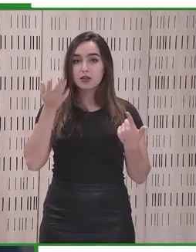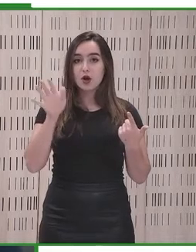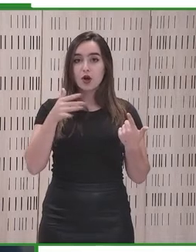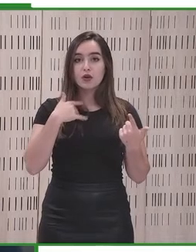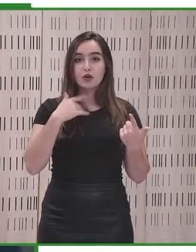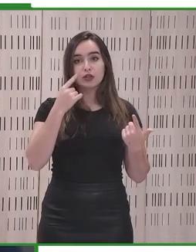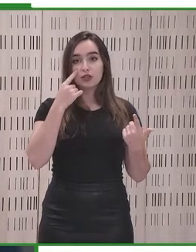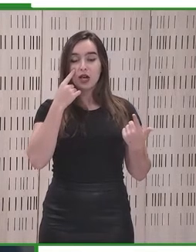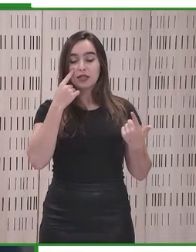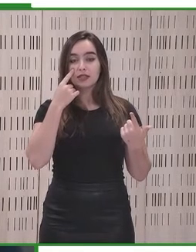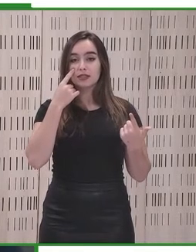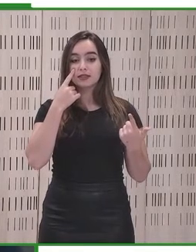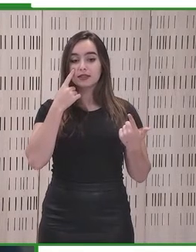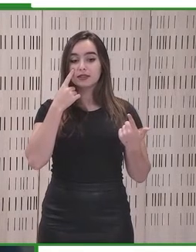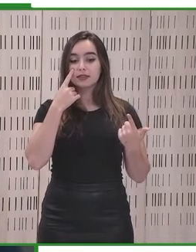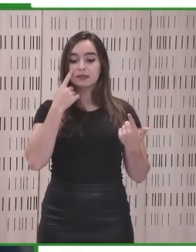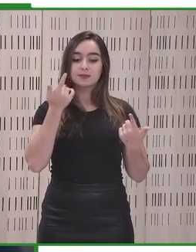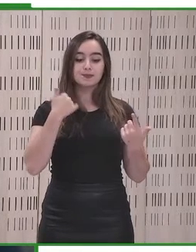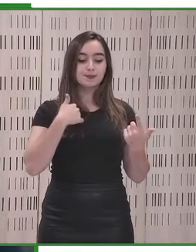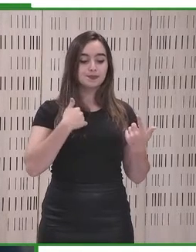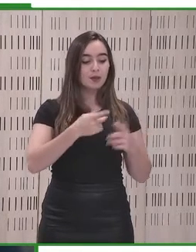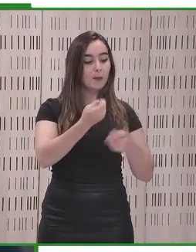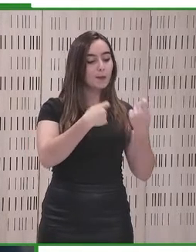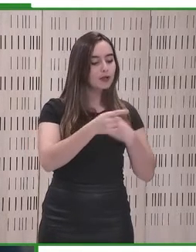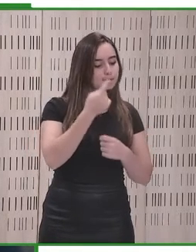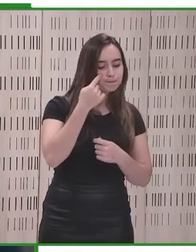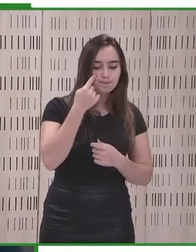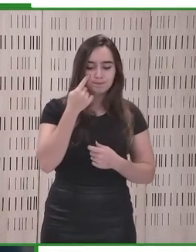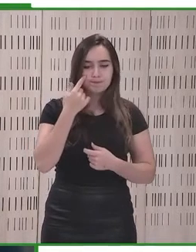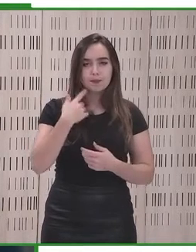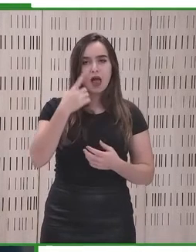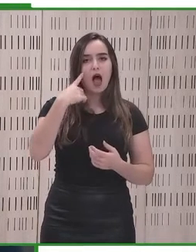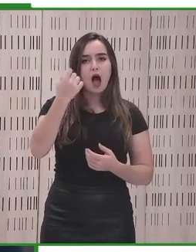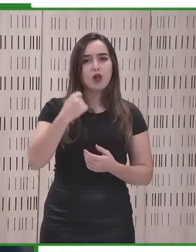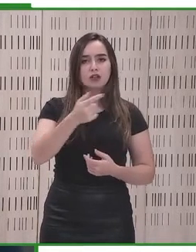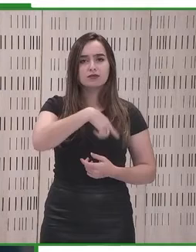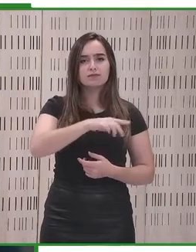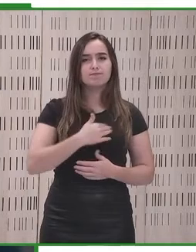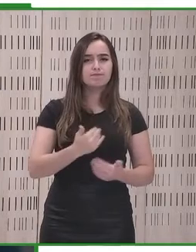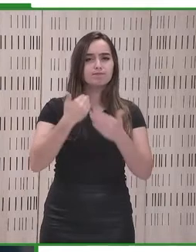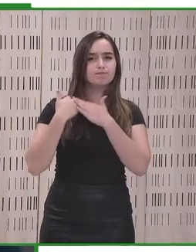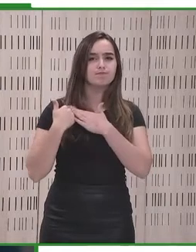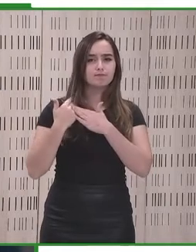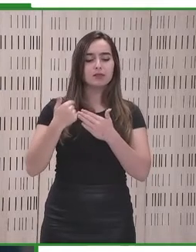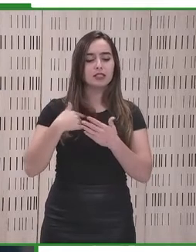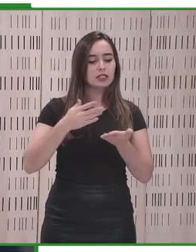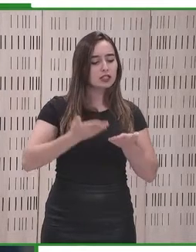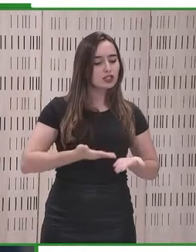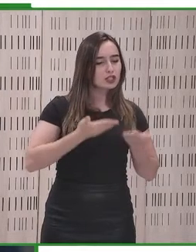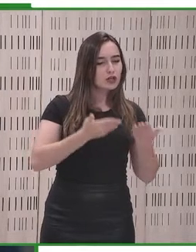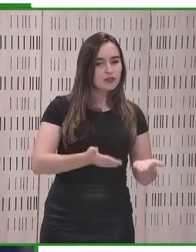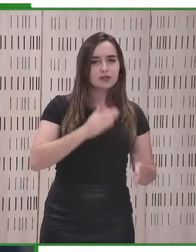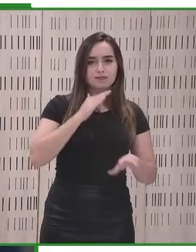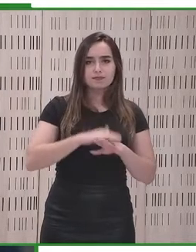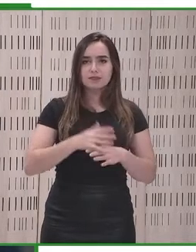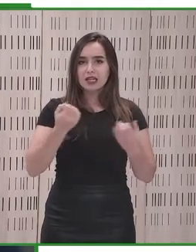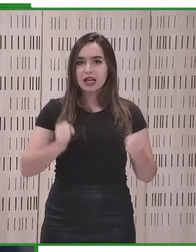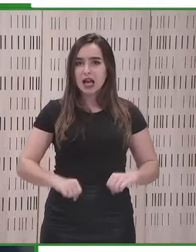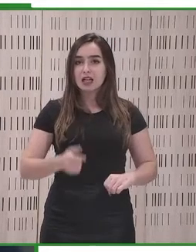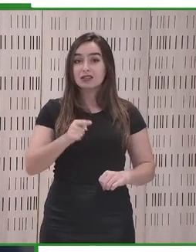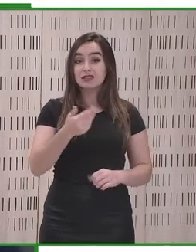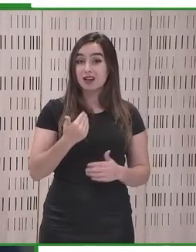también introduce algunos mecanismos de control para